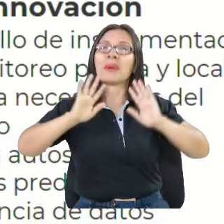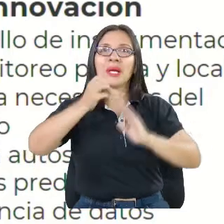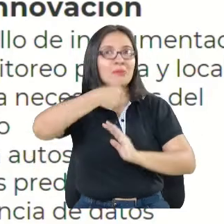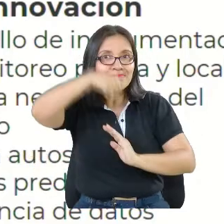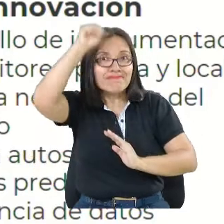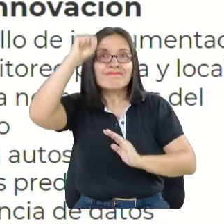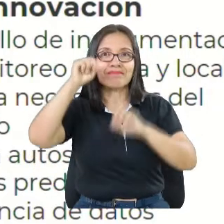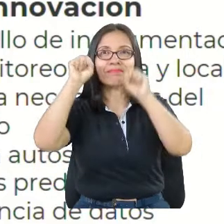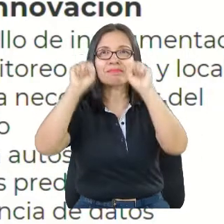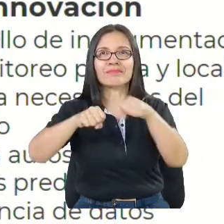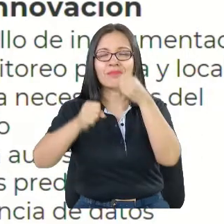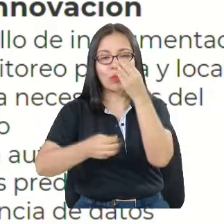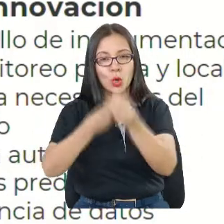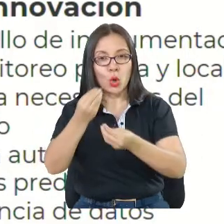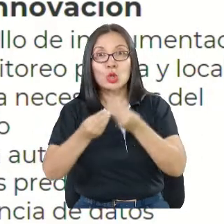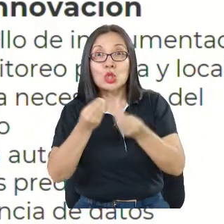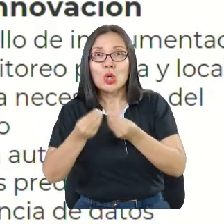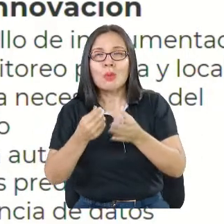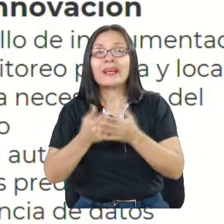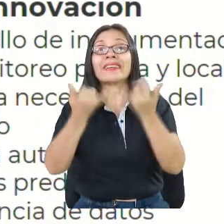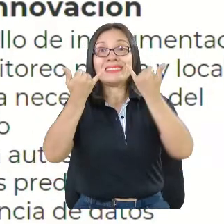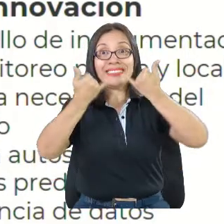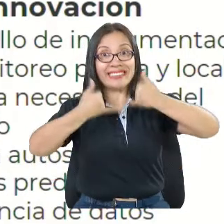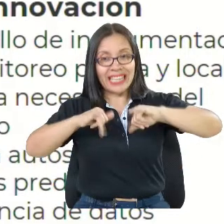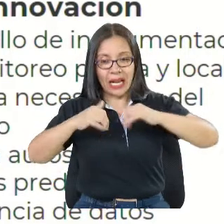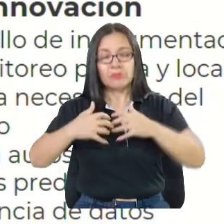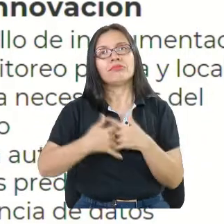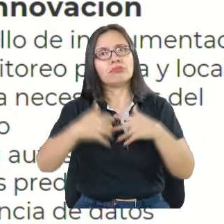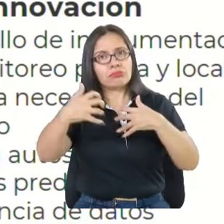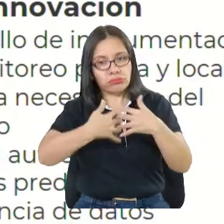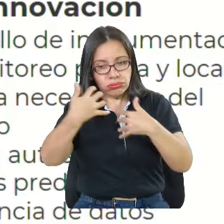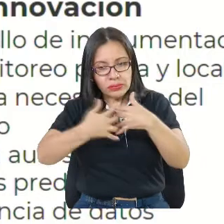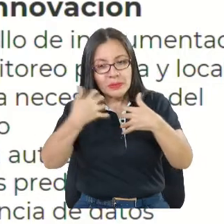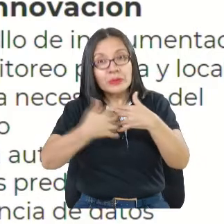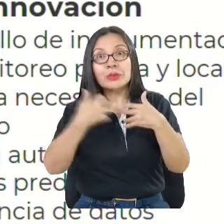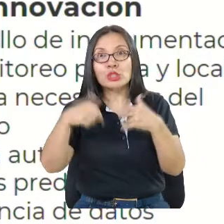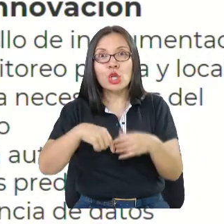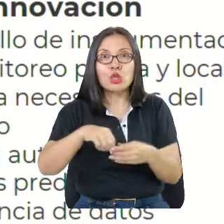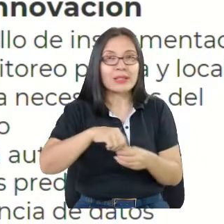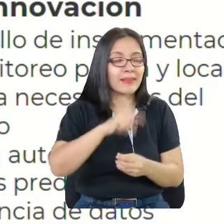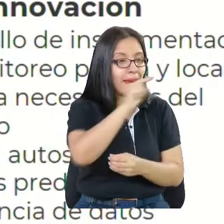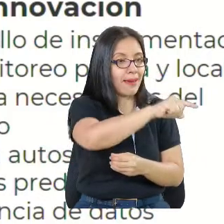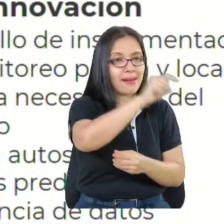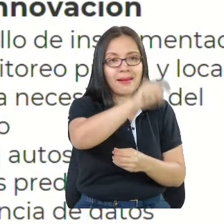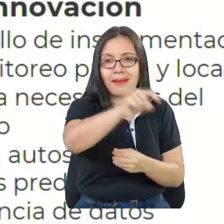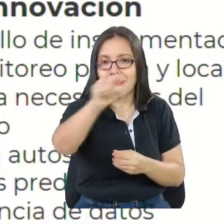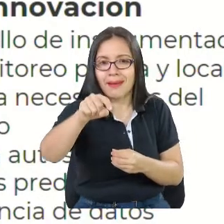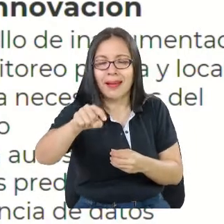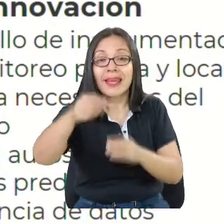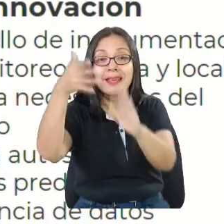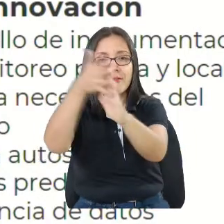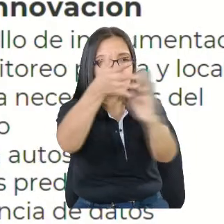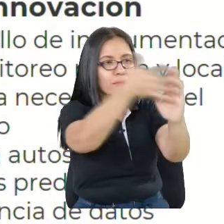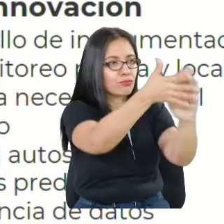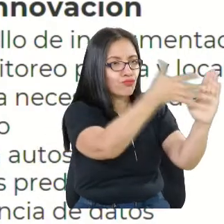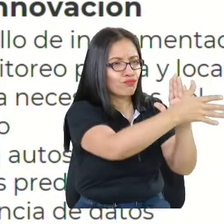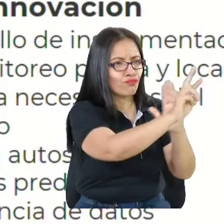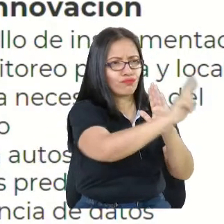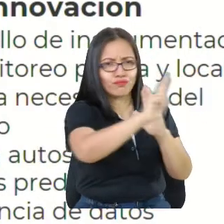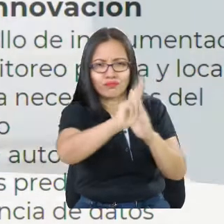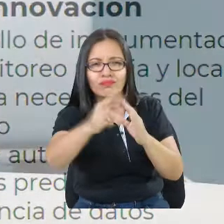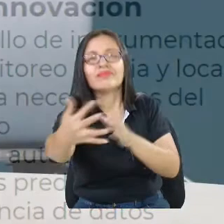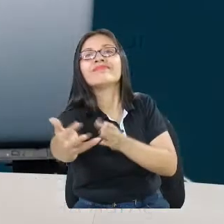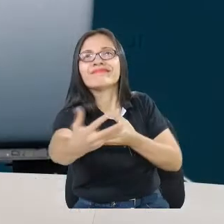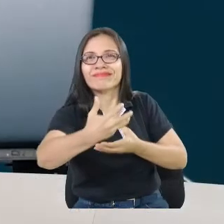Tenemos un sistema donde integramos datos de diferentes entidades y eso se hace a través de la